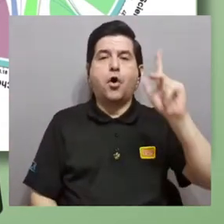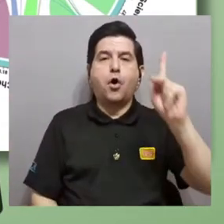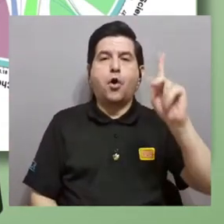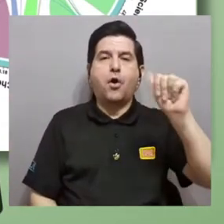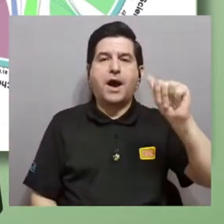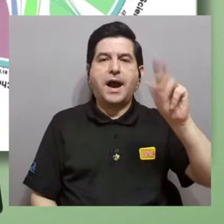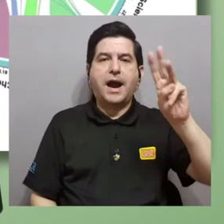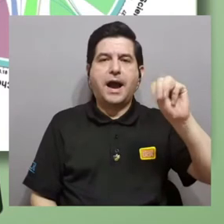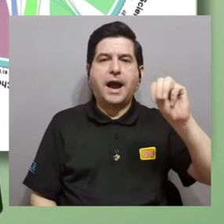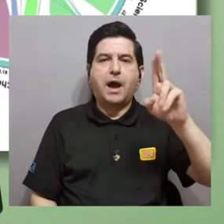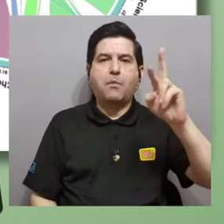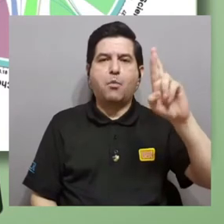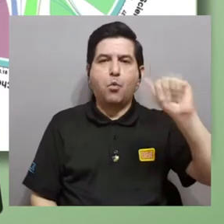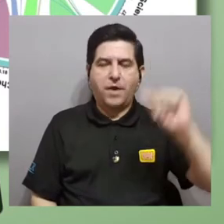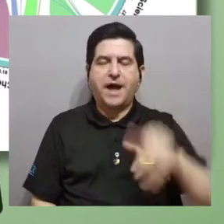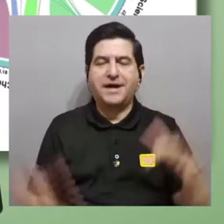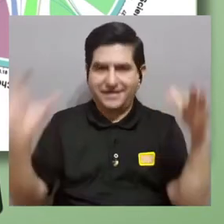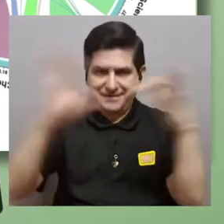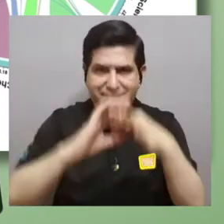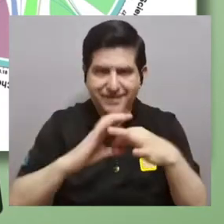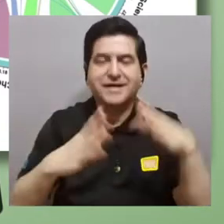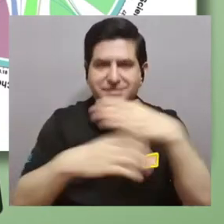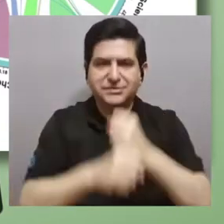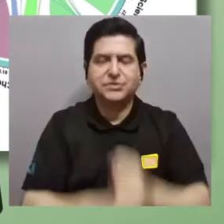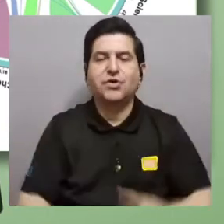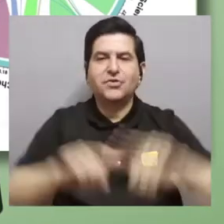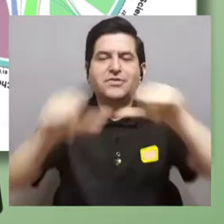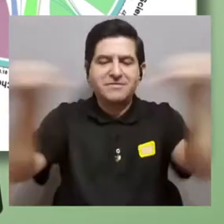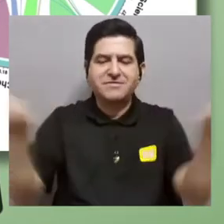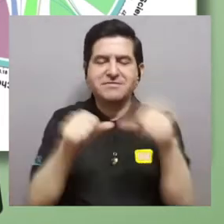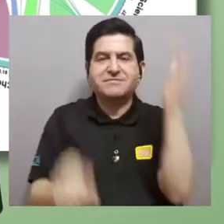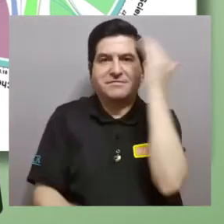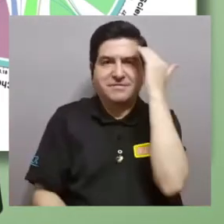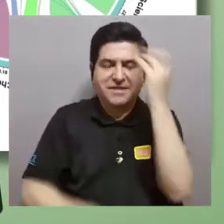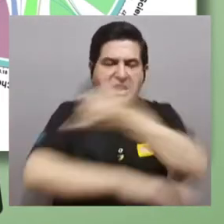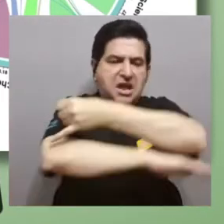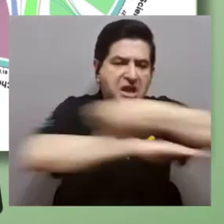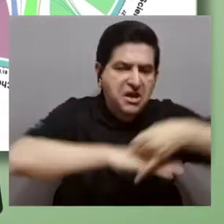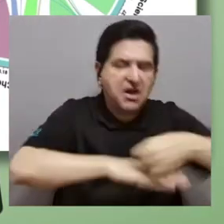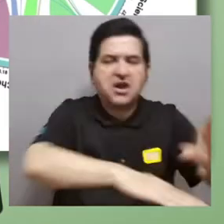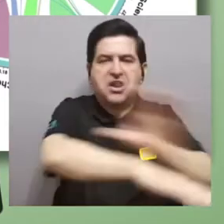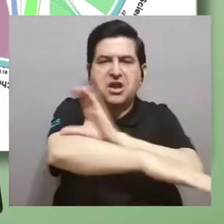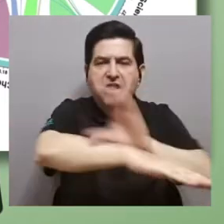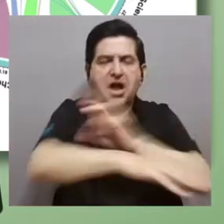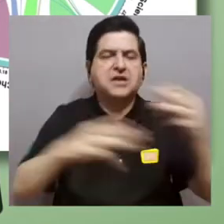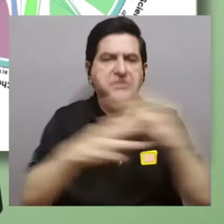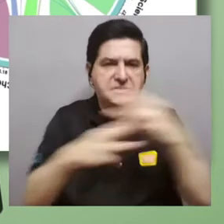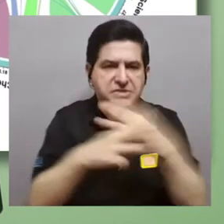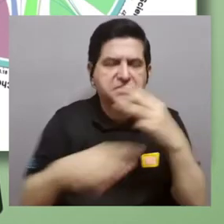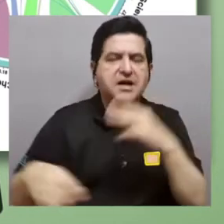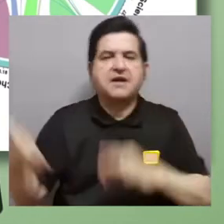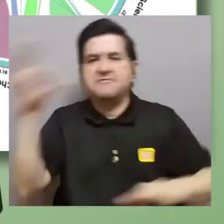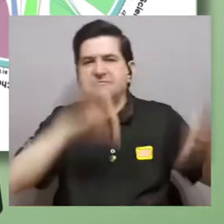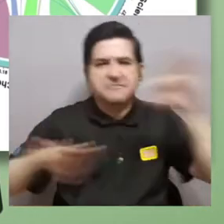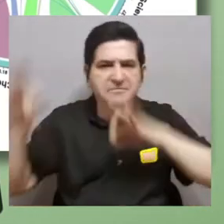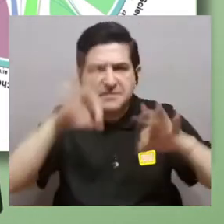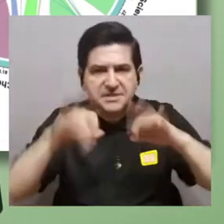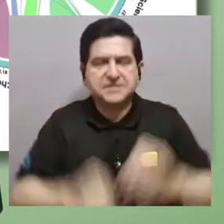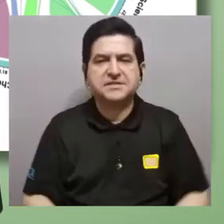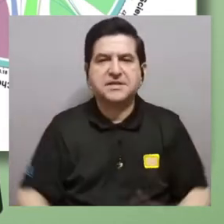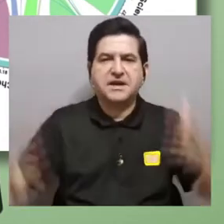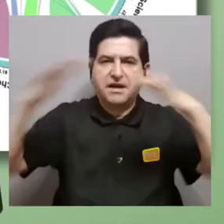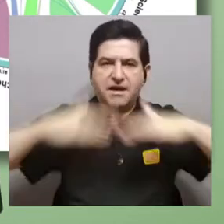hizo esta relación donde tenemos una serie de áreas del conocimiento, ingeniería, computación matemática,